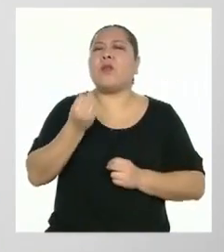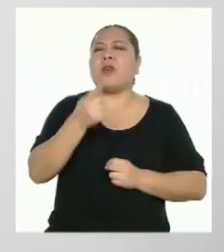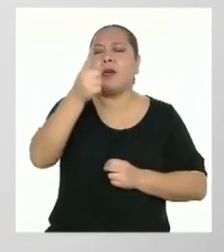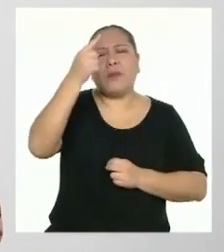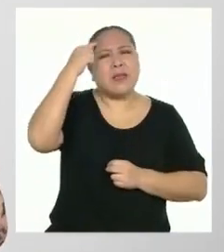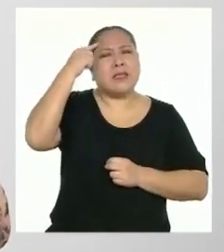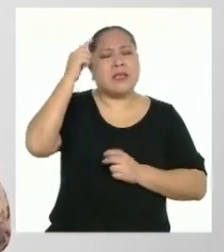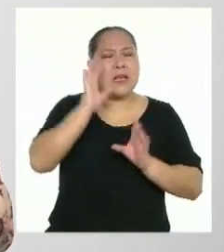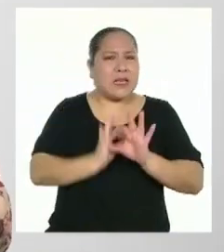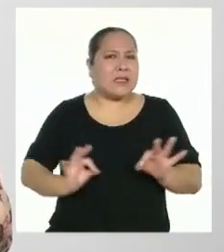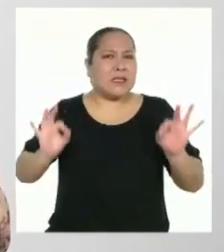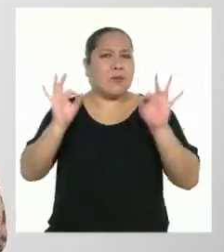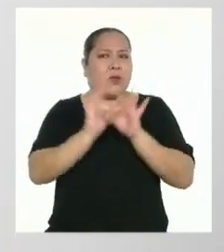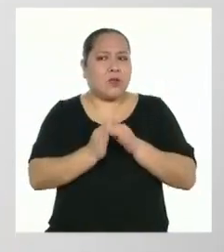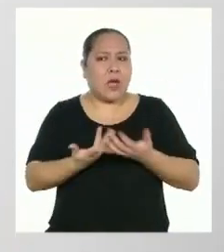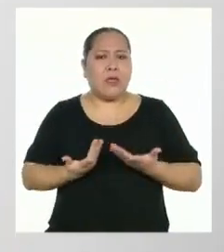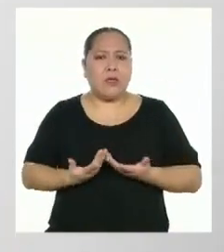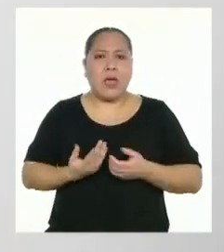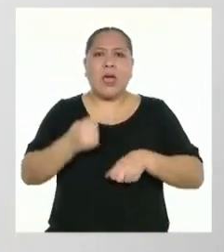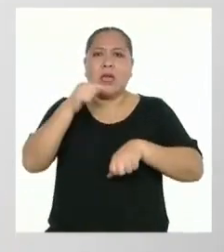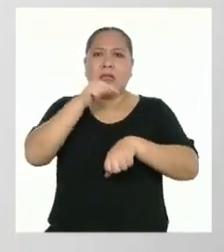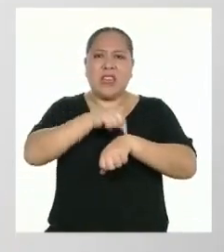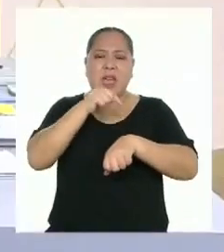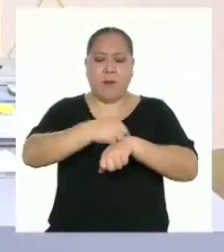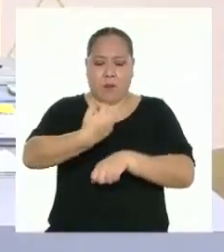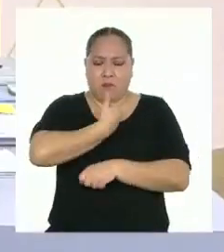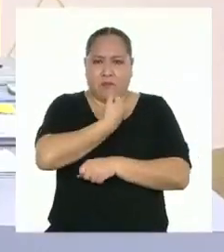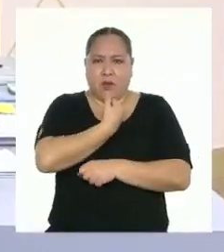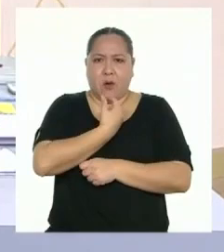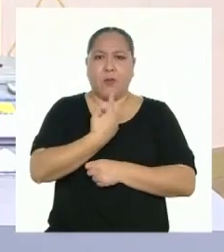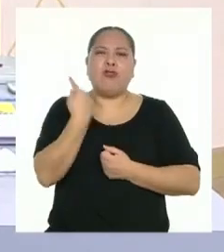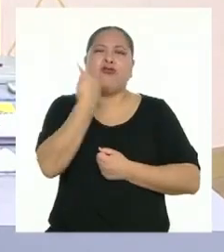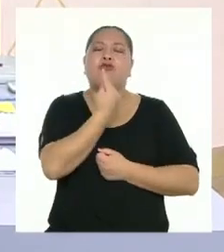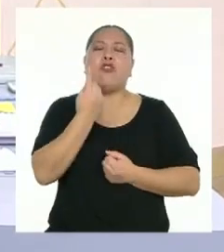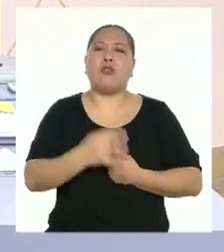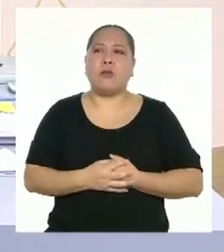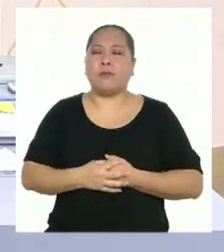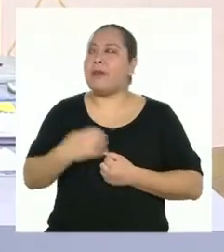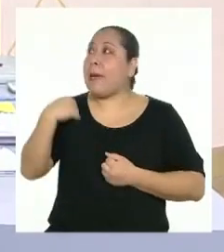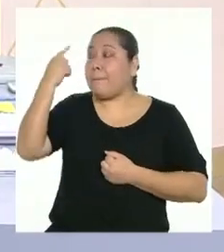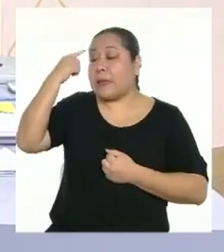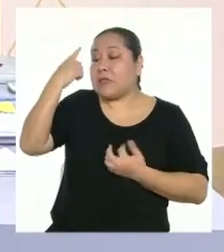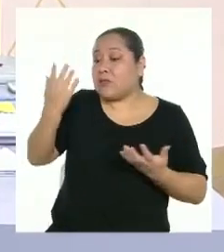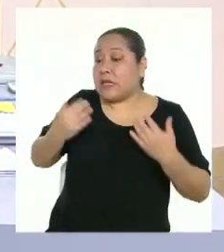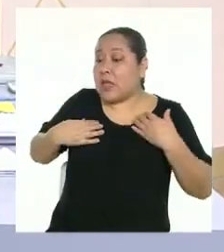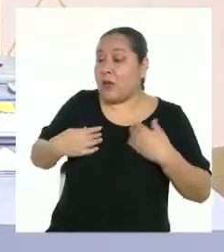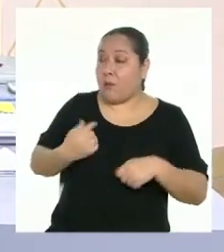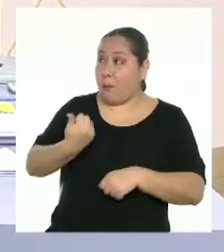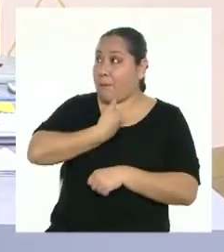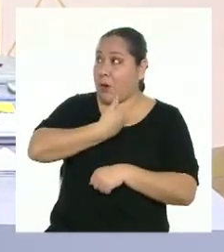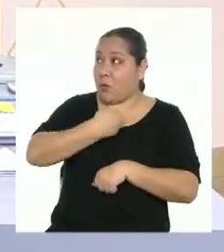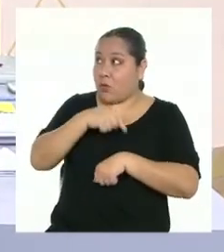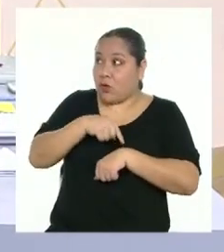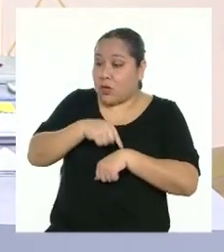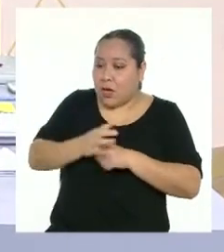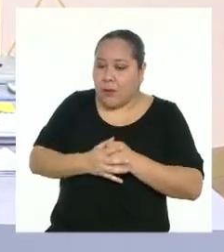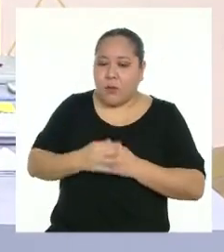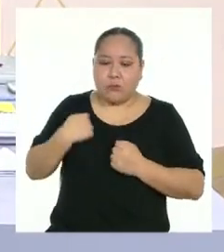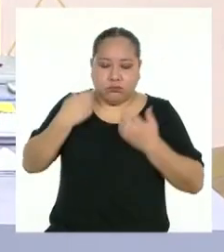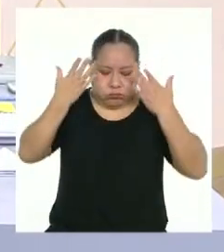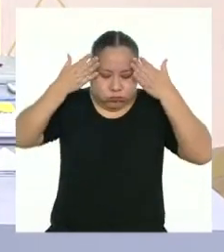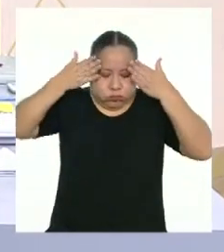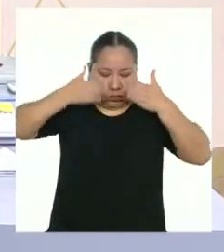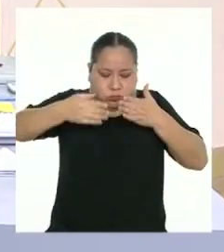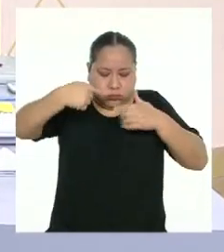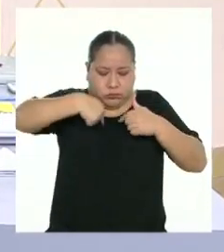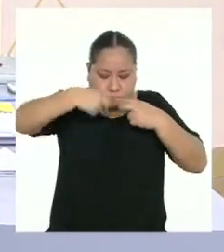que es importante pasar tiempo con uno mismo? Creo que tener nuestro espacio nos permite concentrarnos en nosotros mismos